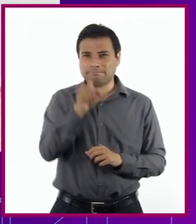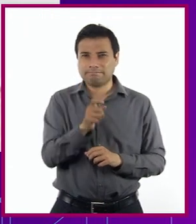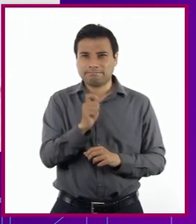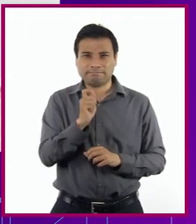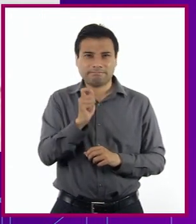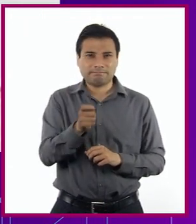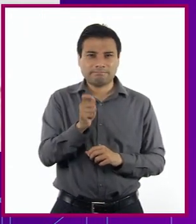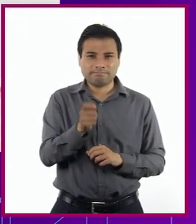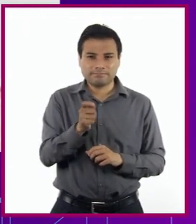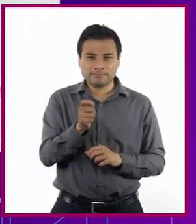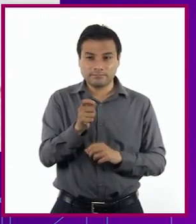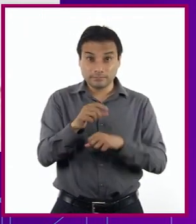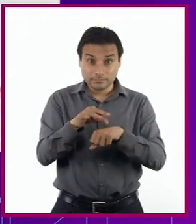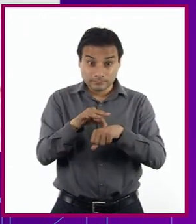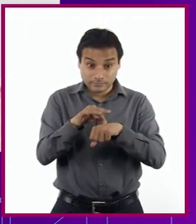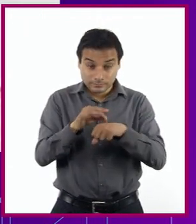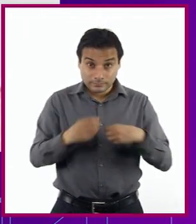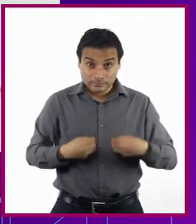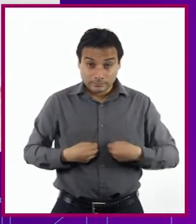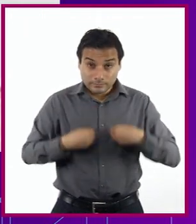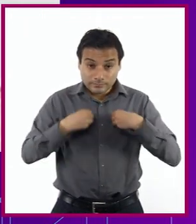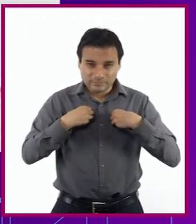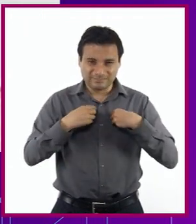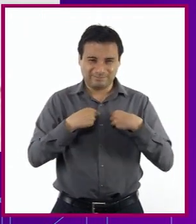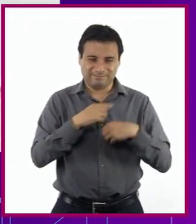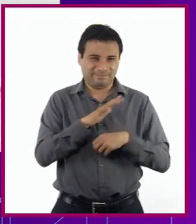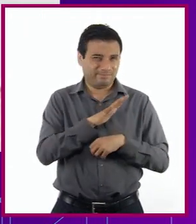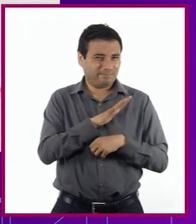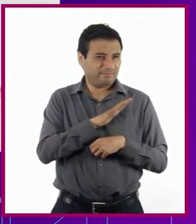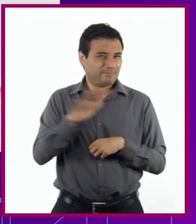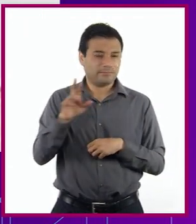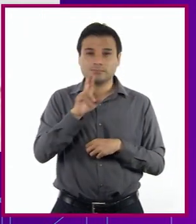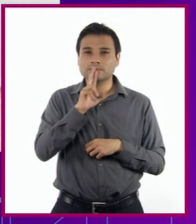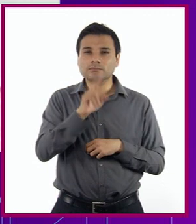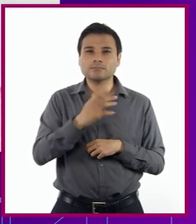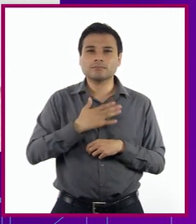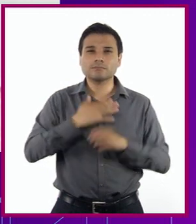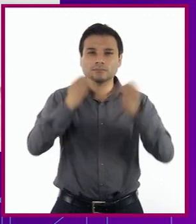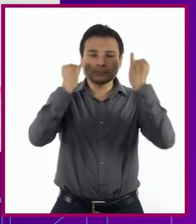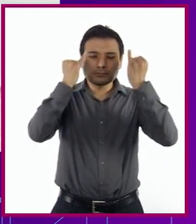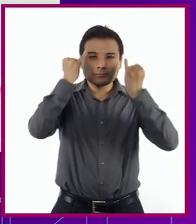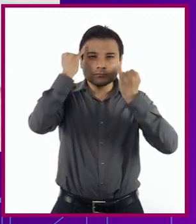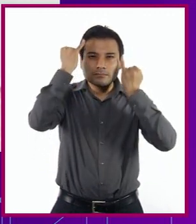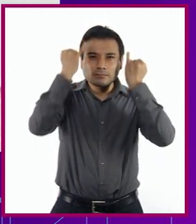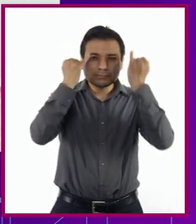Rechazas la realidad Y te sumerges en tus ideas y pensamientos